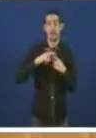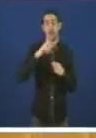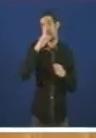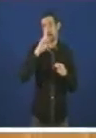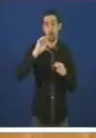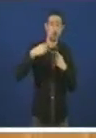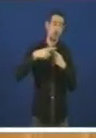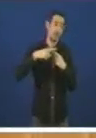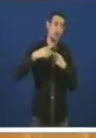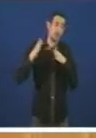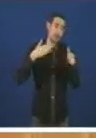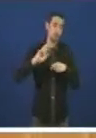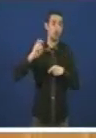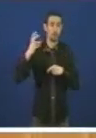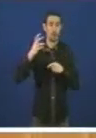en marzo e outra en abril